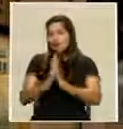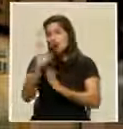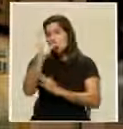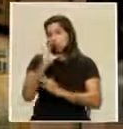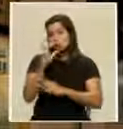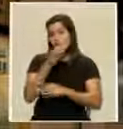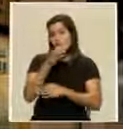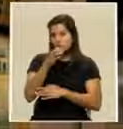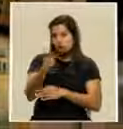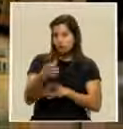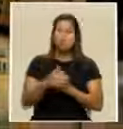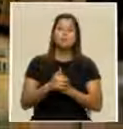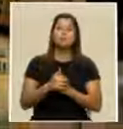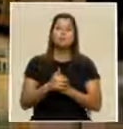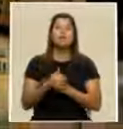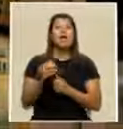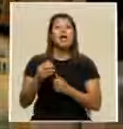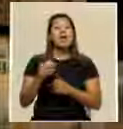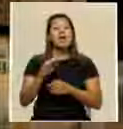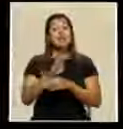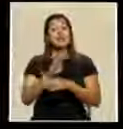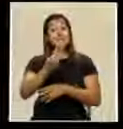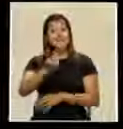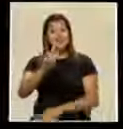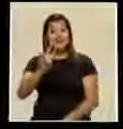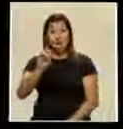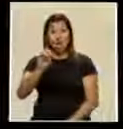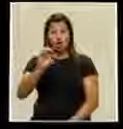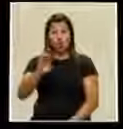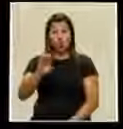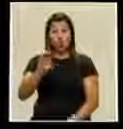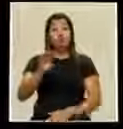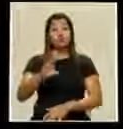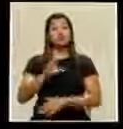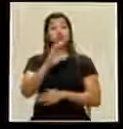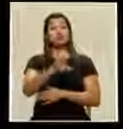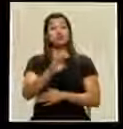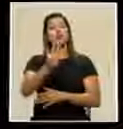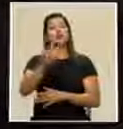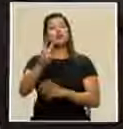intervención más fuerte fue el 27 de octubre con 42 millones de dólares.